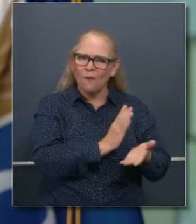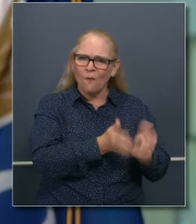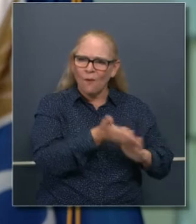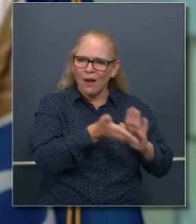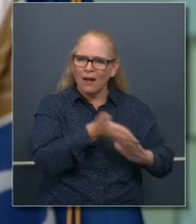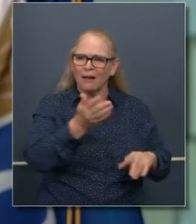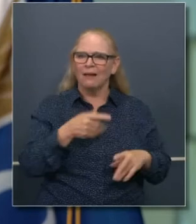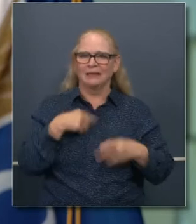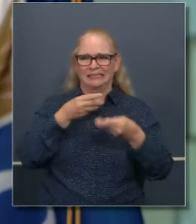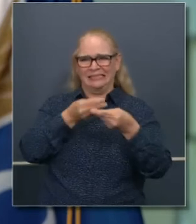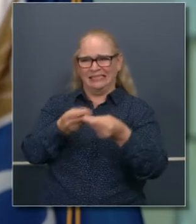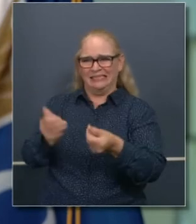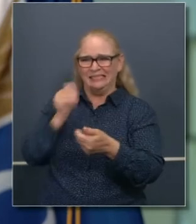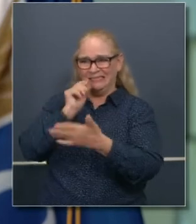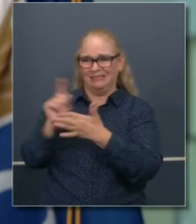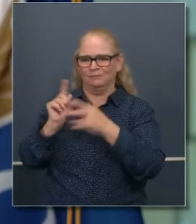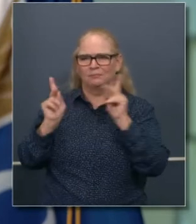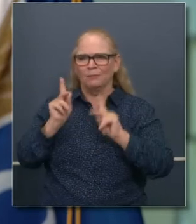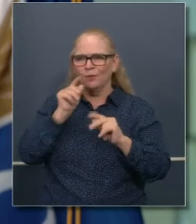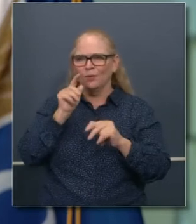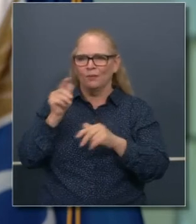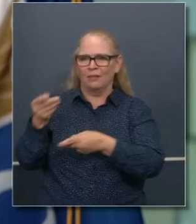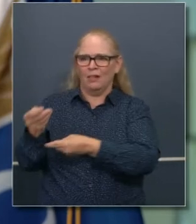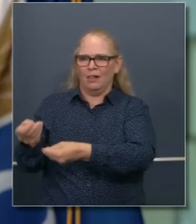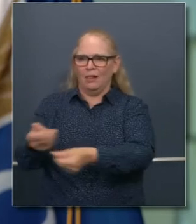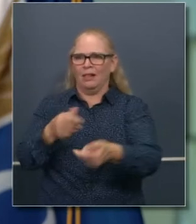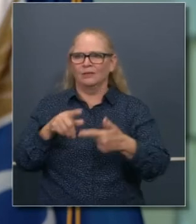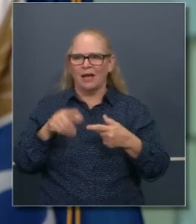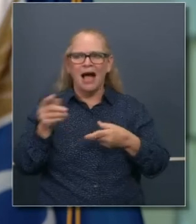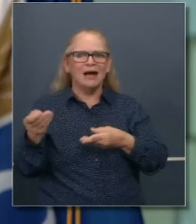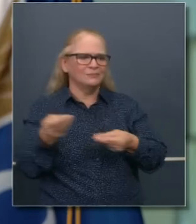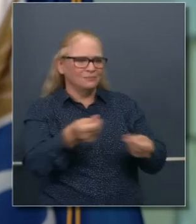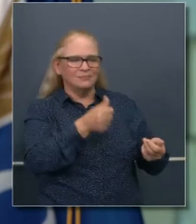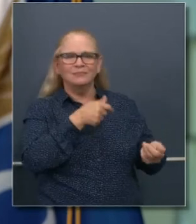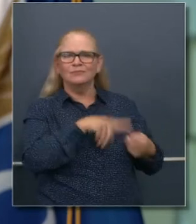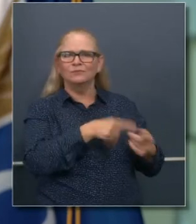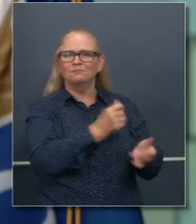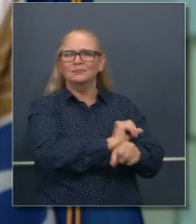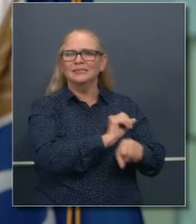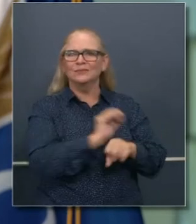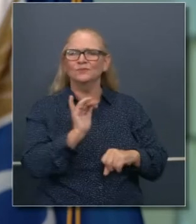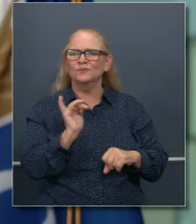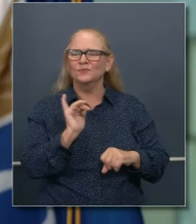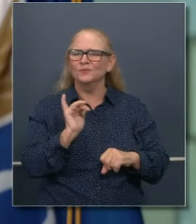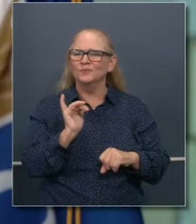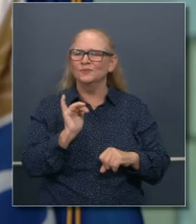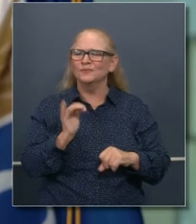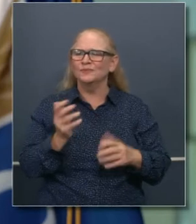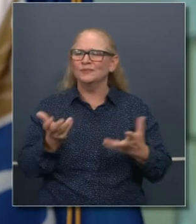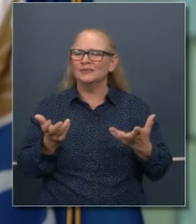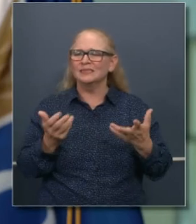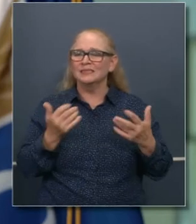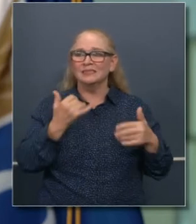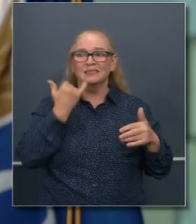a mantenerse abiertos, porque la confianza del mercado, de las